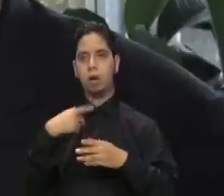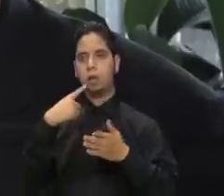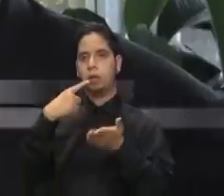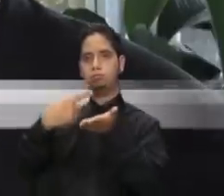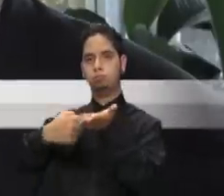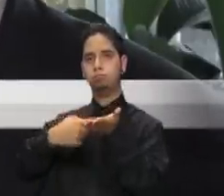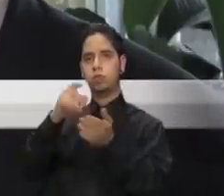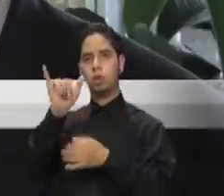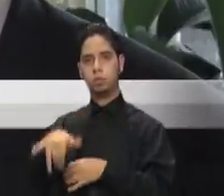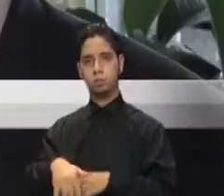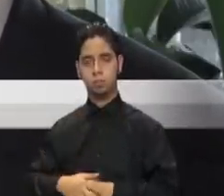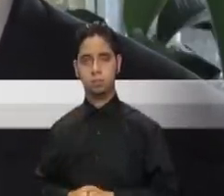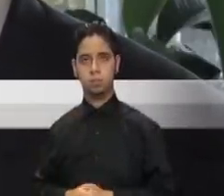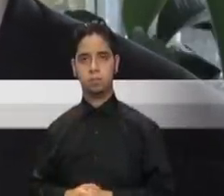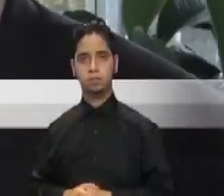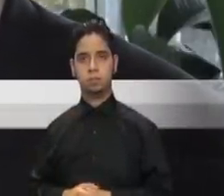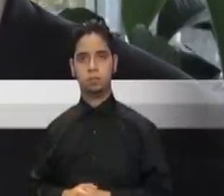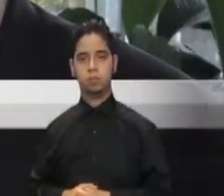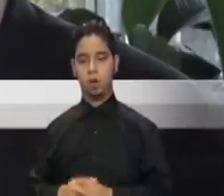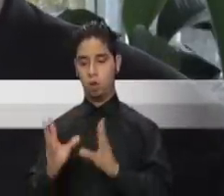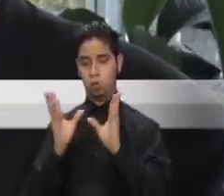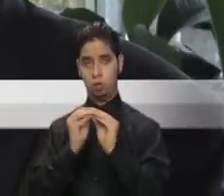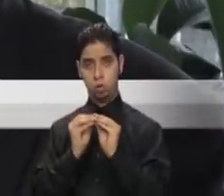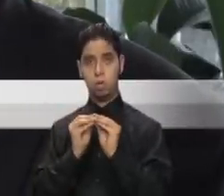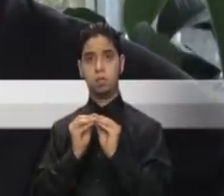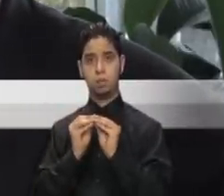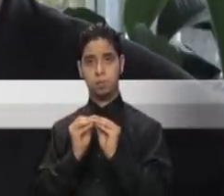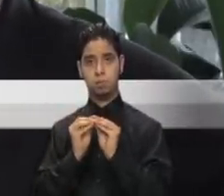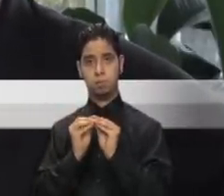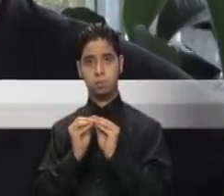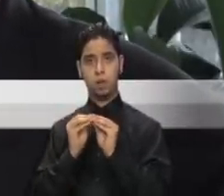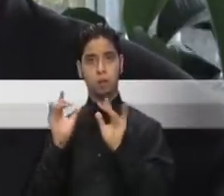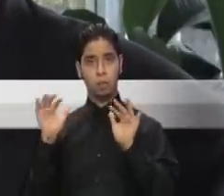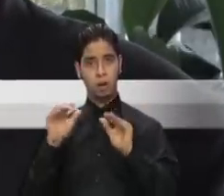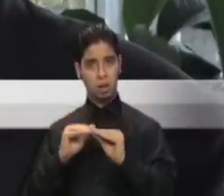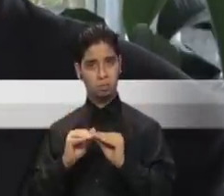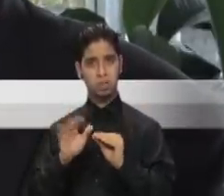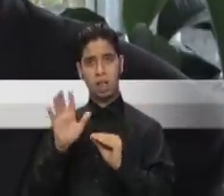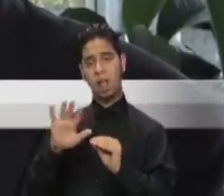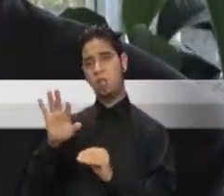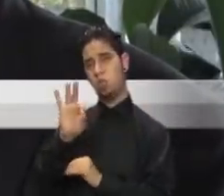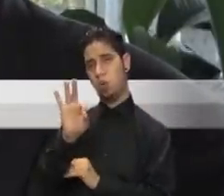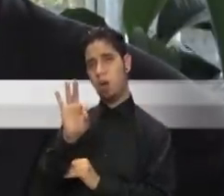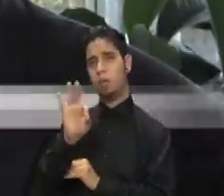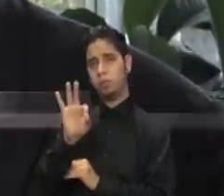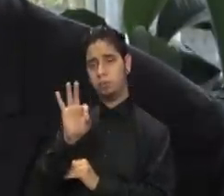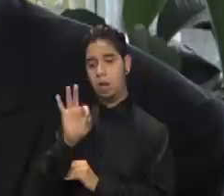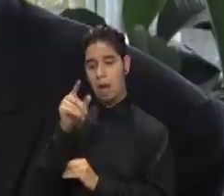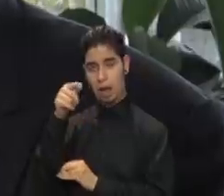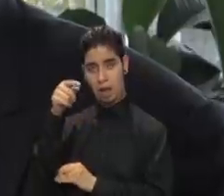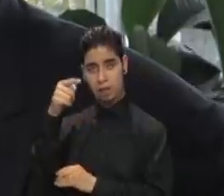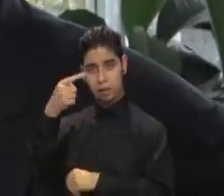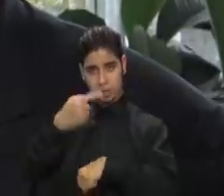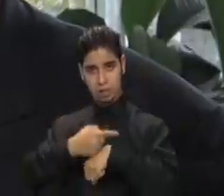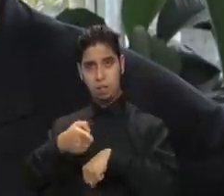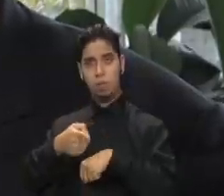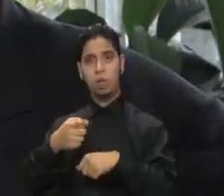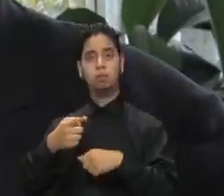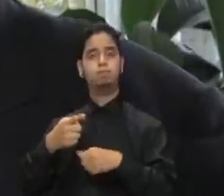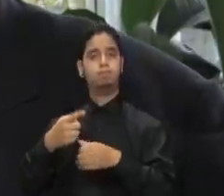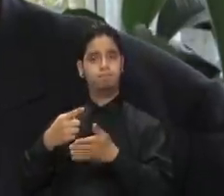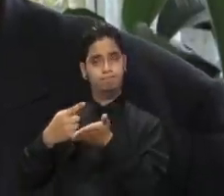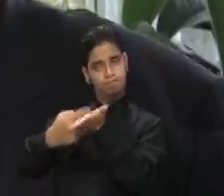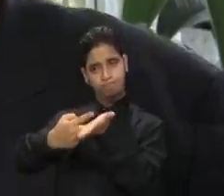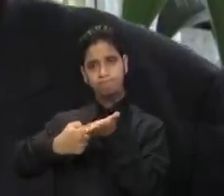La asamblea del 9 al 12 de septiembre Ese día 10 vamos a tener un debate sobre la situación